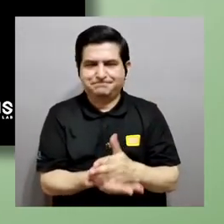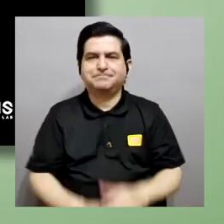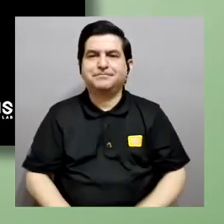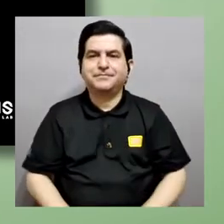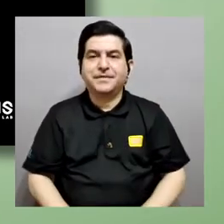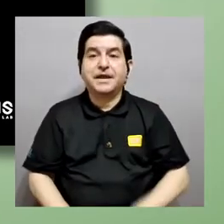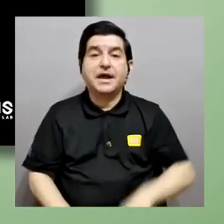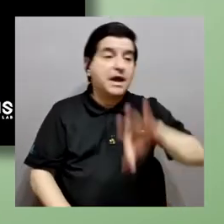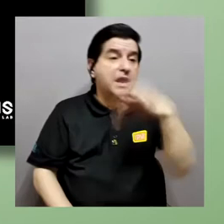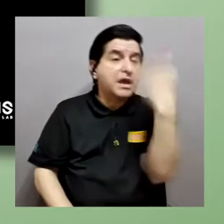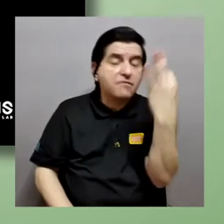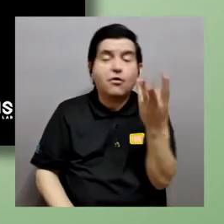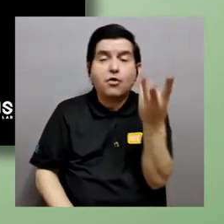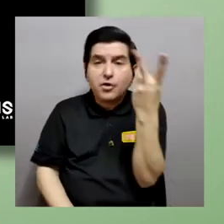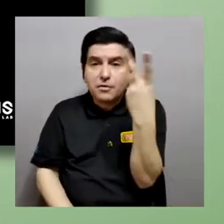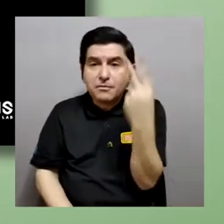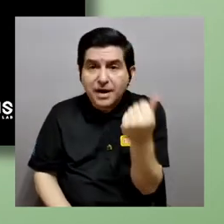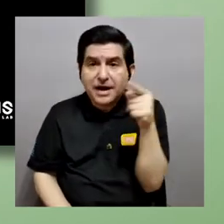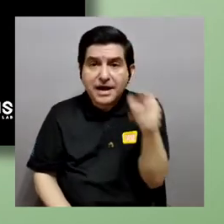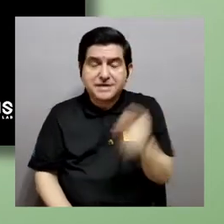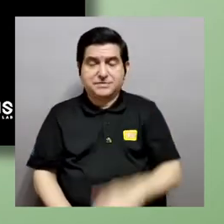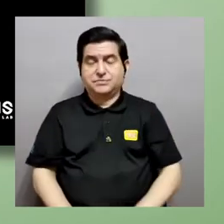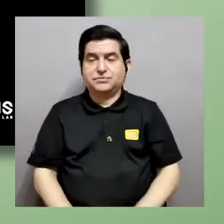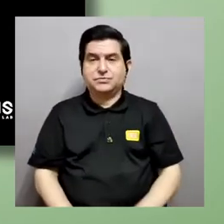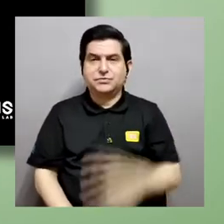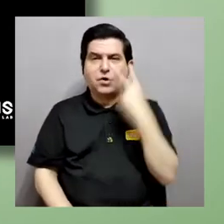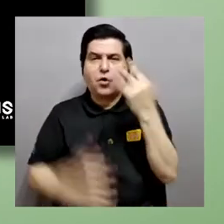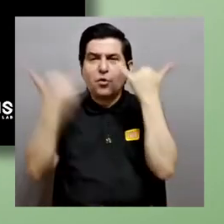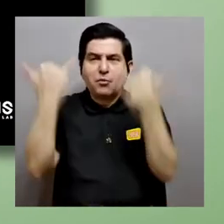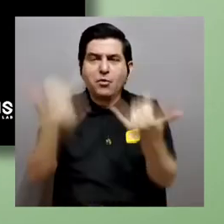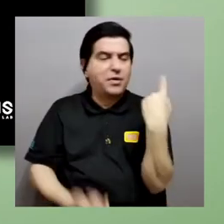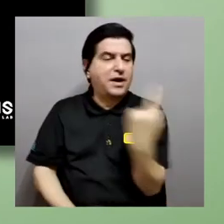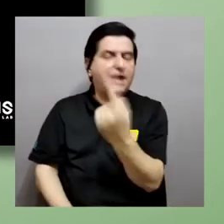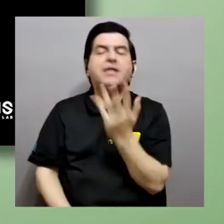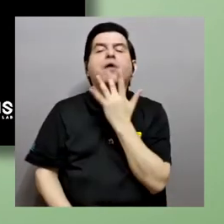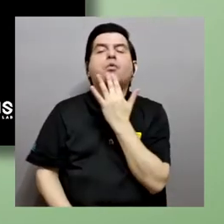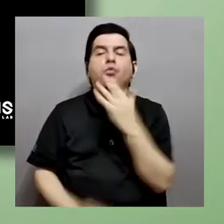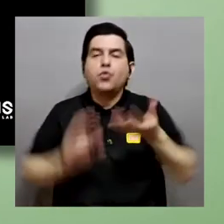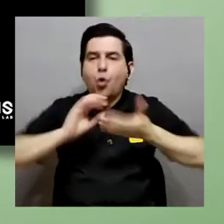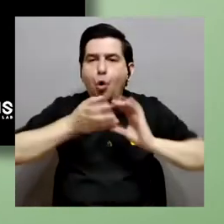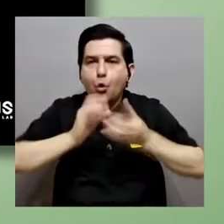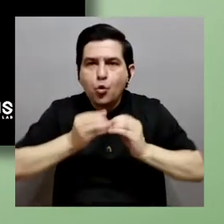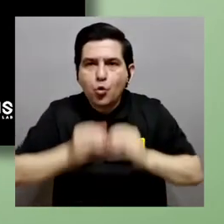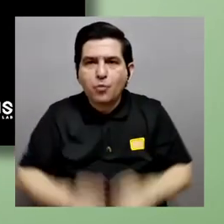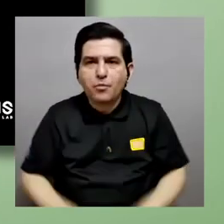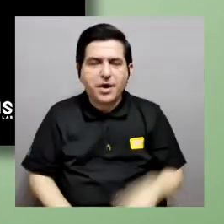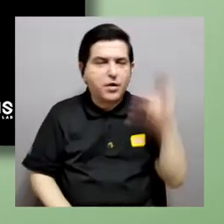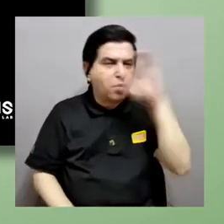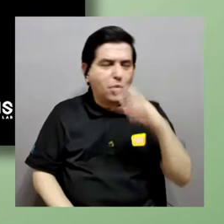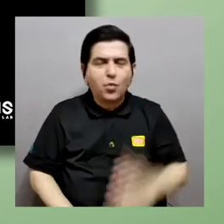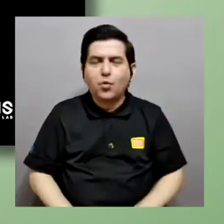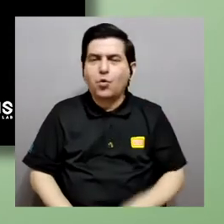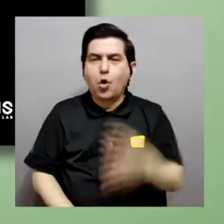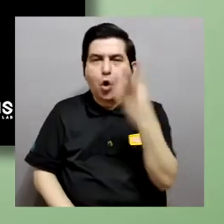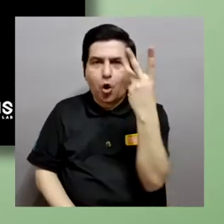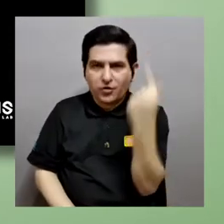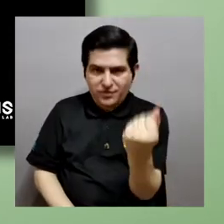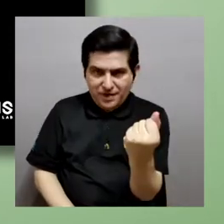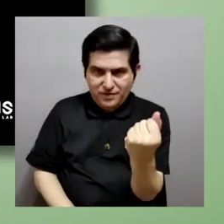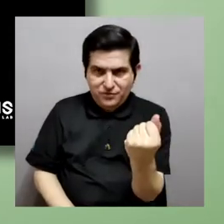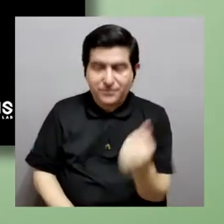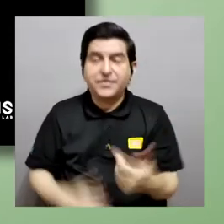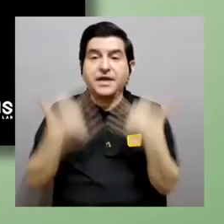cuantificar esas lucecitas, ¿verdad? Como ven acá, cada una tiene un color, tiene un número, se hace un rastreo, se hace un conteo de ellas, ¿verdad? Ahora, es importante